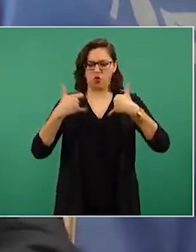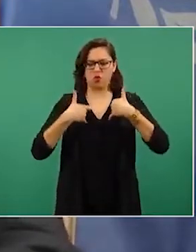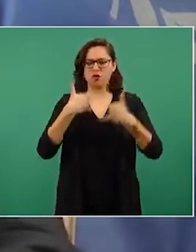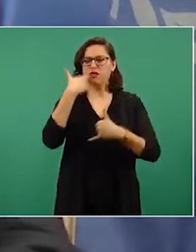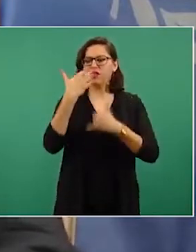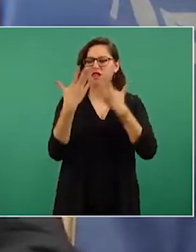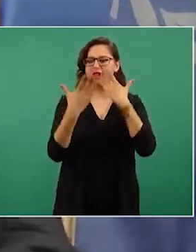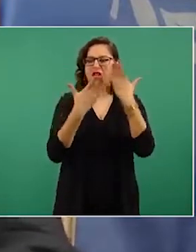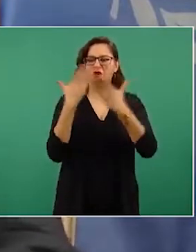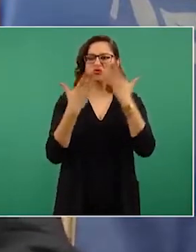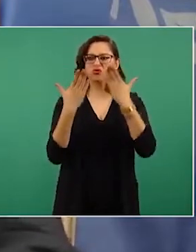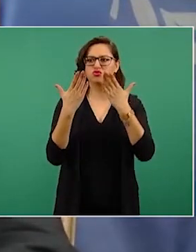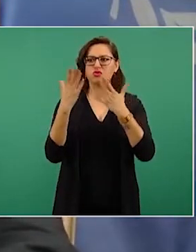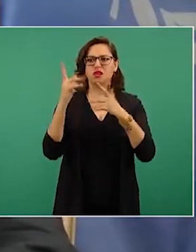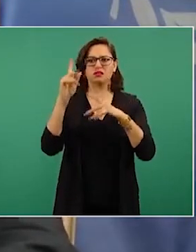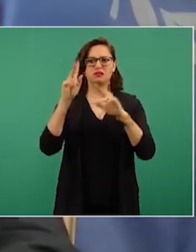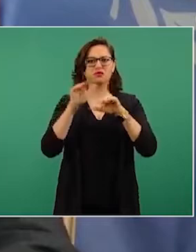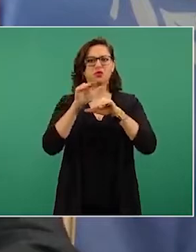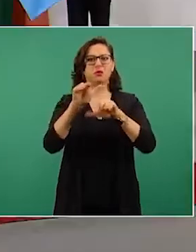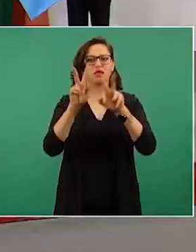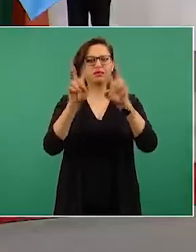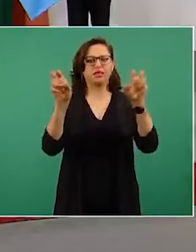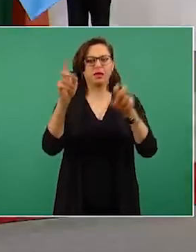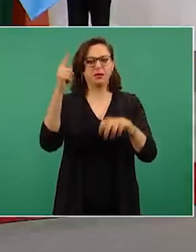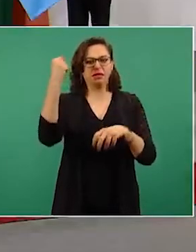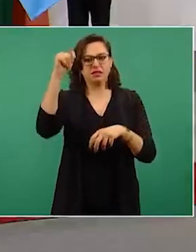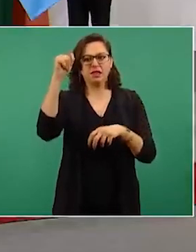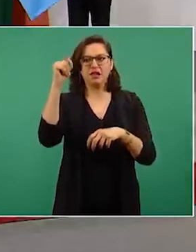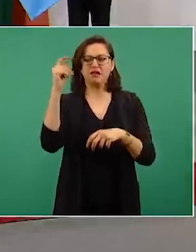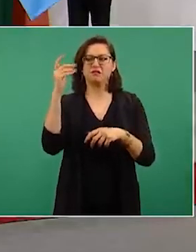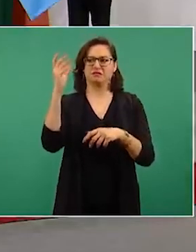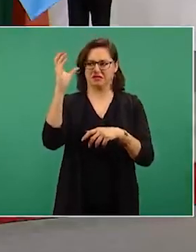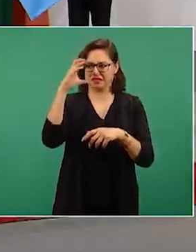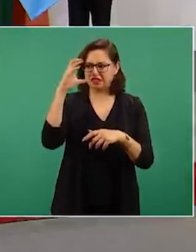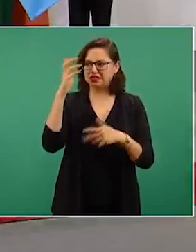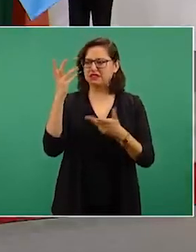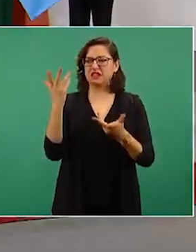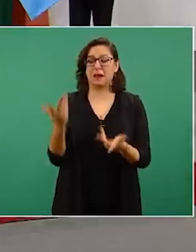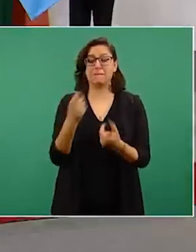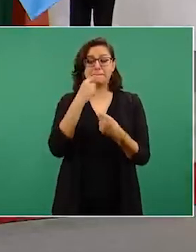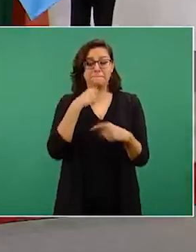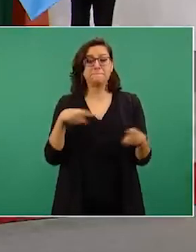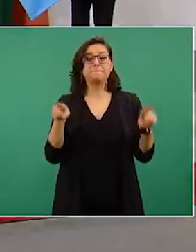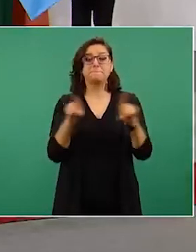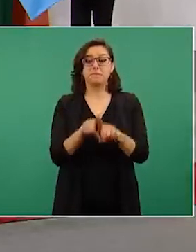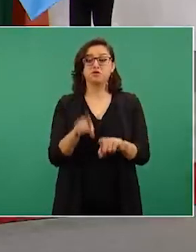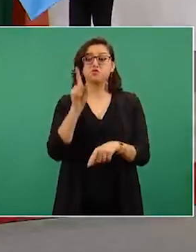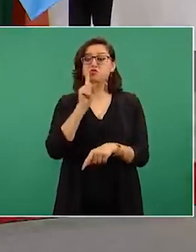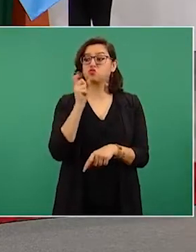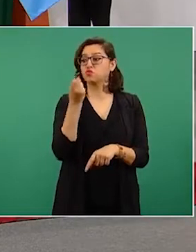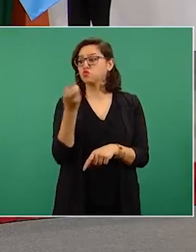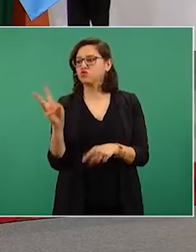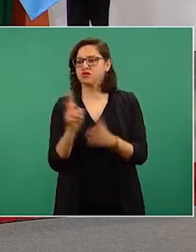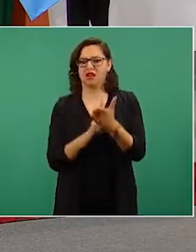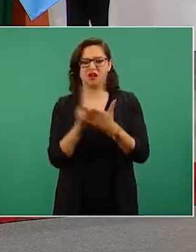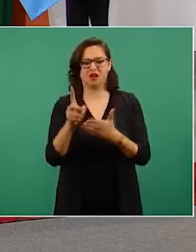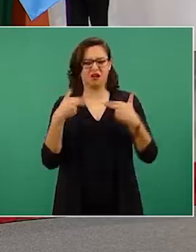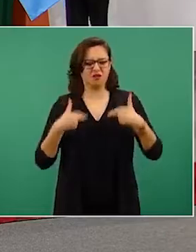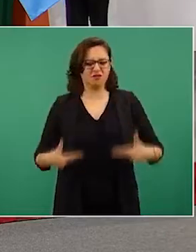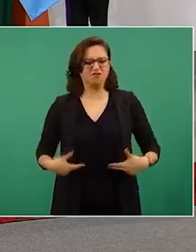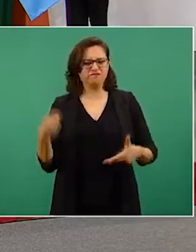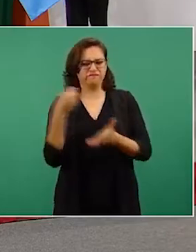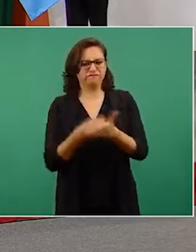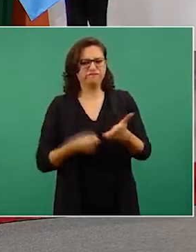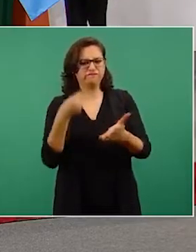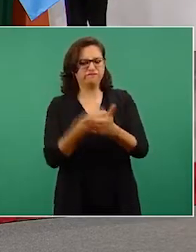de la tecnología y las ciencias, por las defensoras de los derechos humanos y por tantas otras. Esta labor va